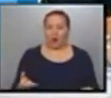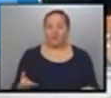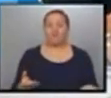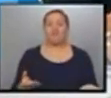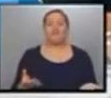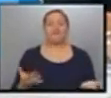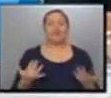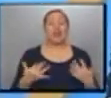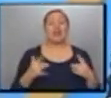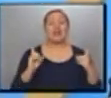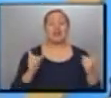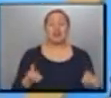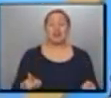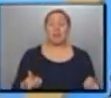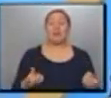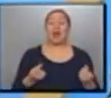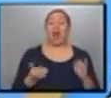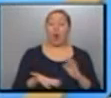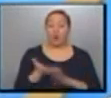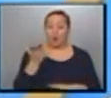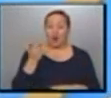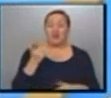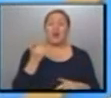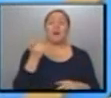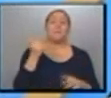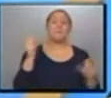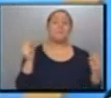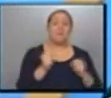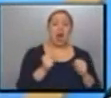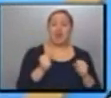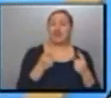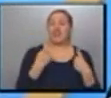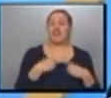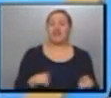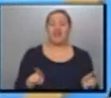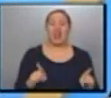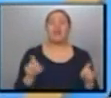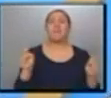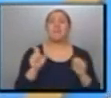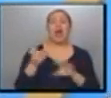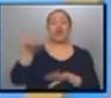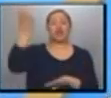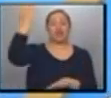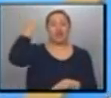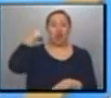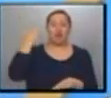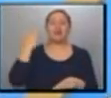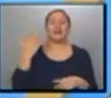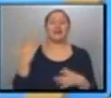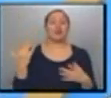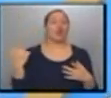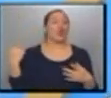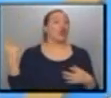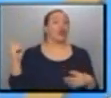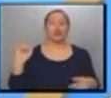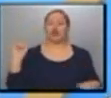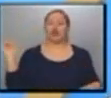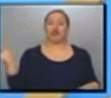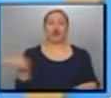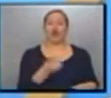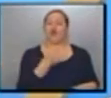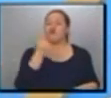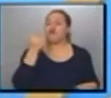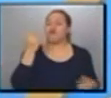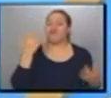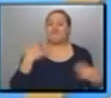que además del aumento de tarifa, mayo fue un mes muy distinto al mayo anterior. Y todos, a todos, nos vino más